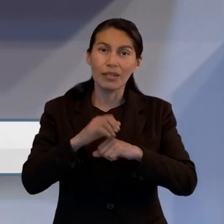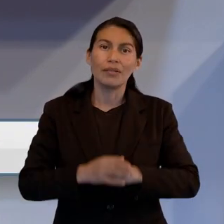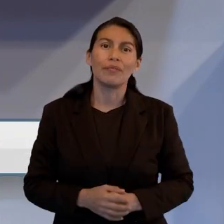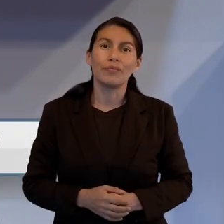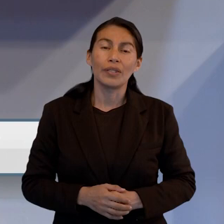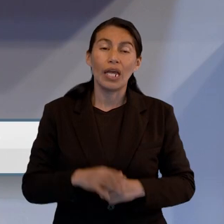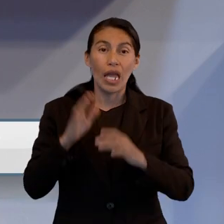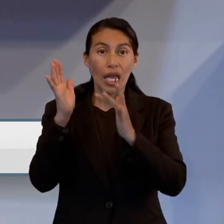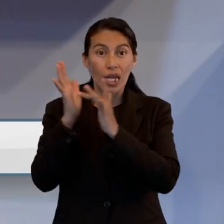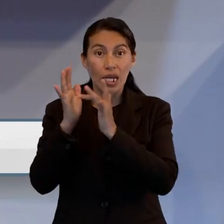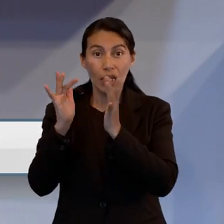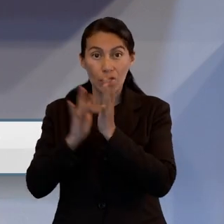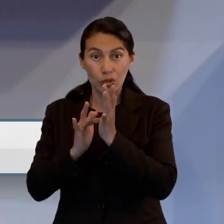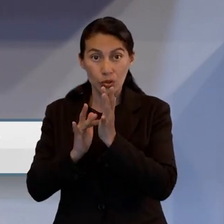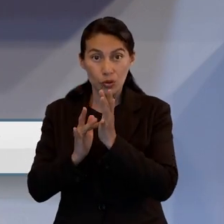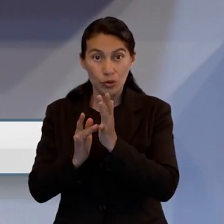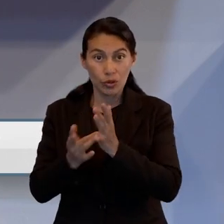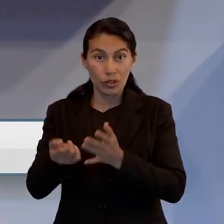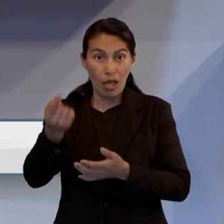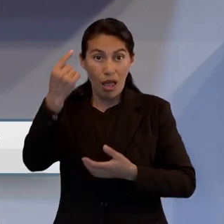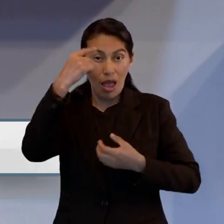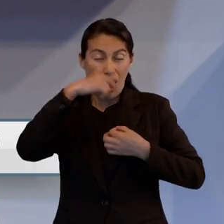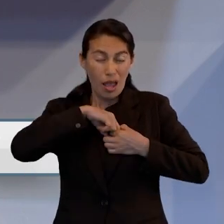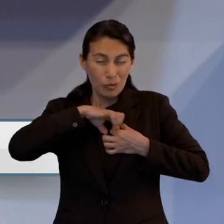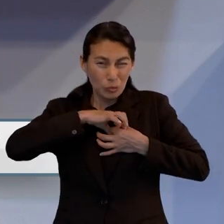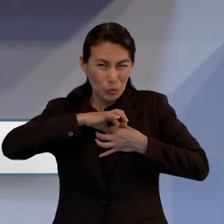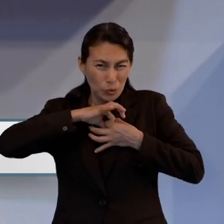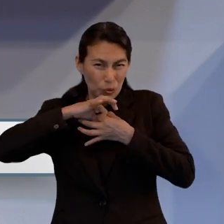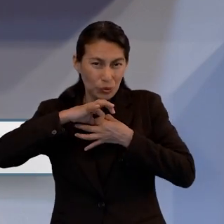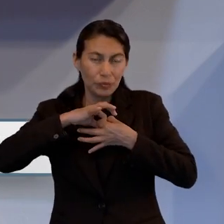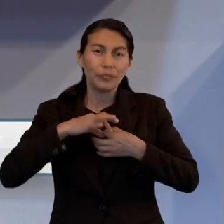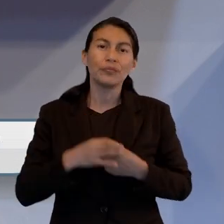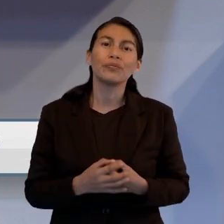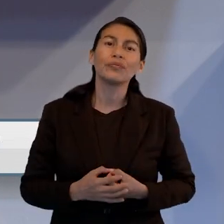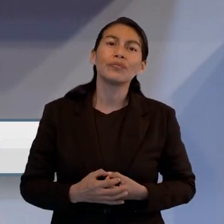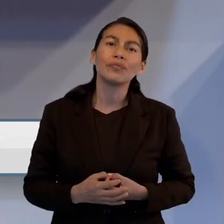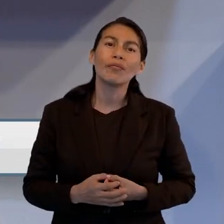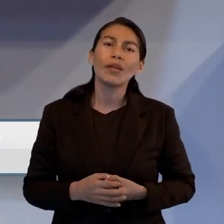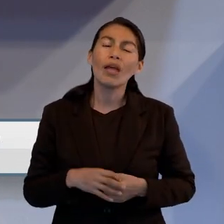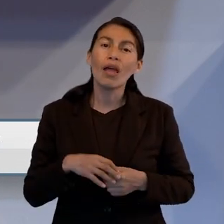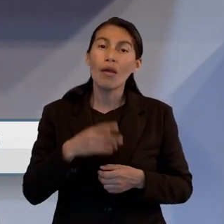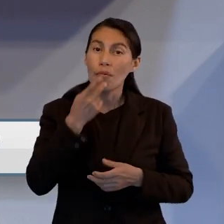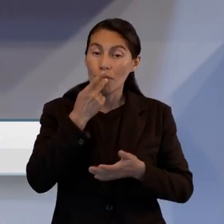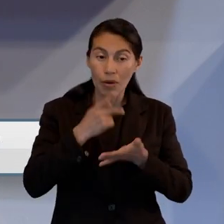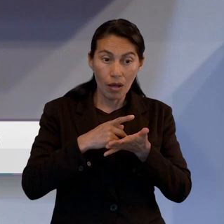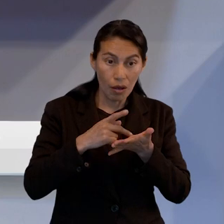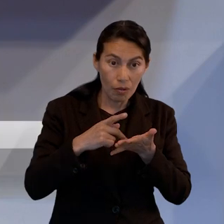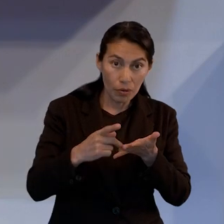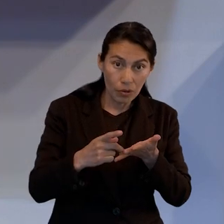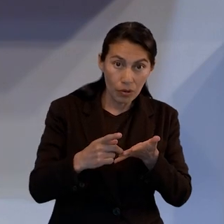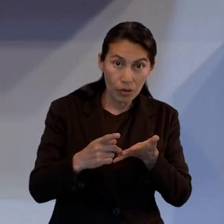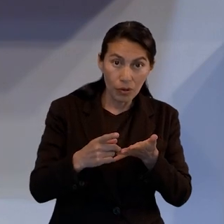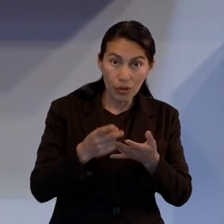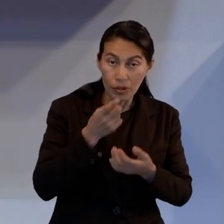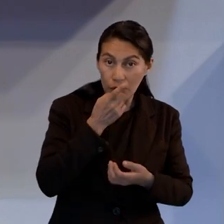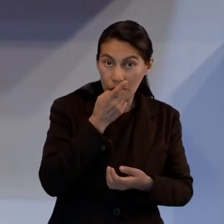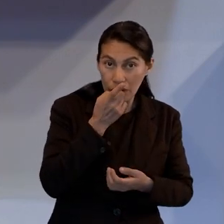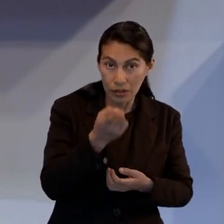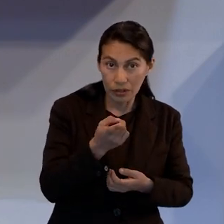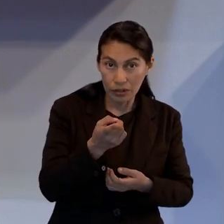Jesús, el ancla del alma. Y Pablo termina su advertencia